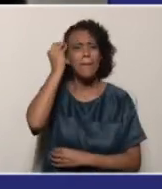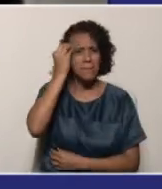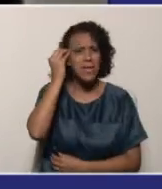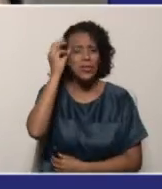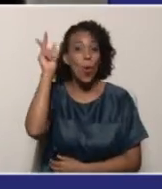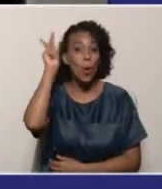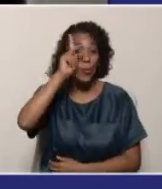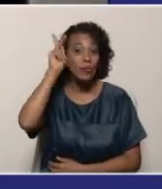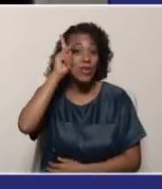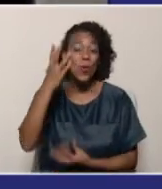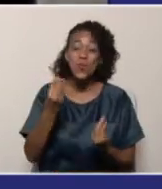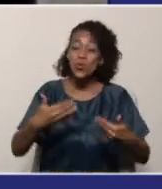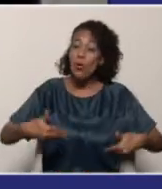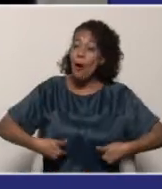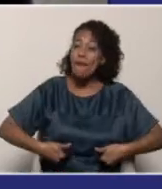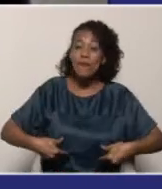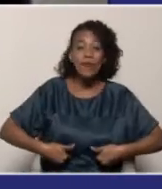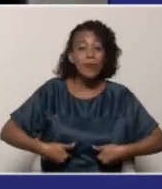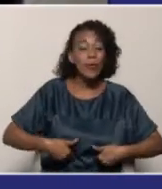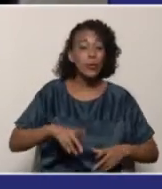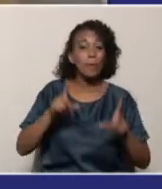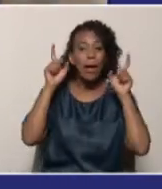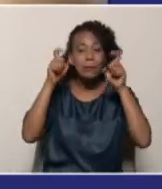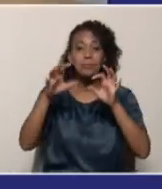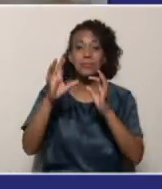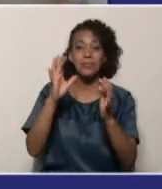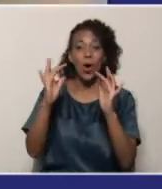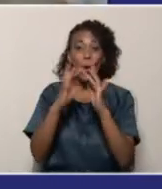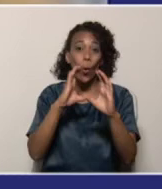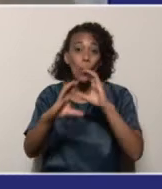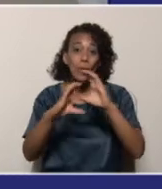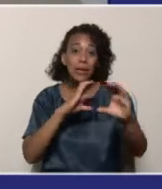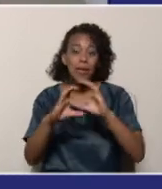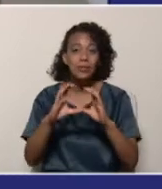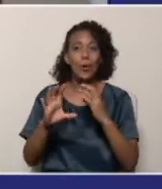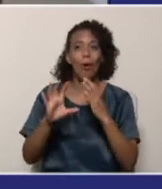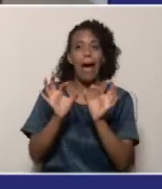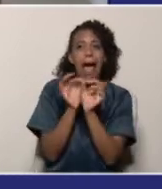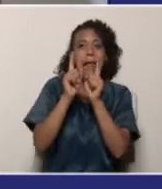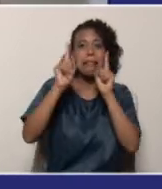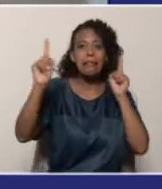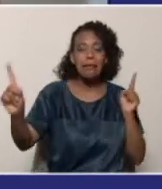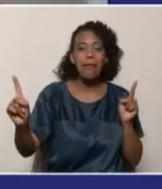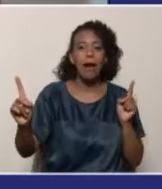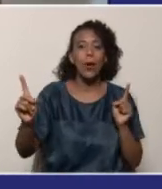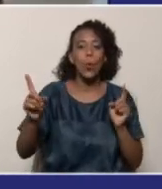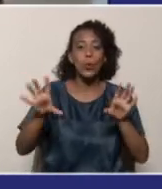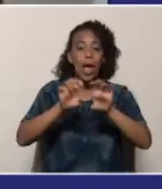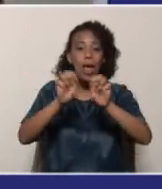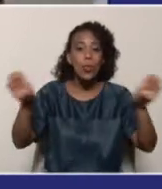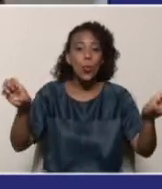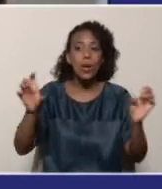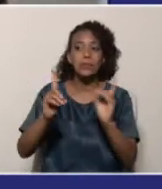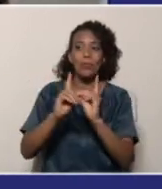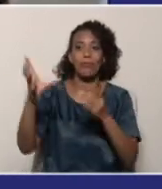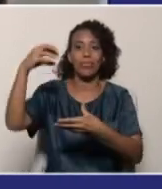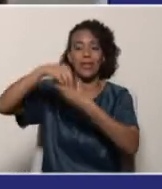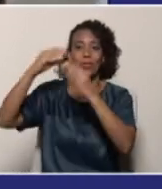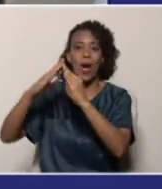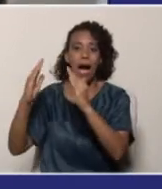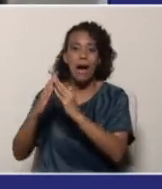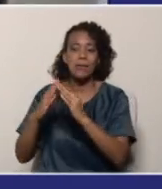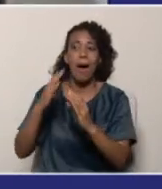profesores han hecho un esfuerzo titánico para poder poner en marcha en tiempo récord una educación a distancia,